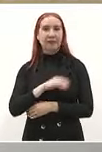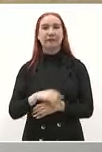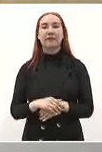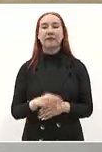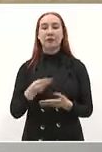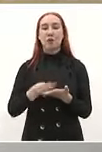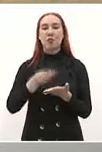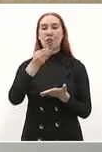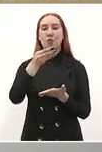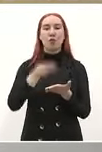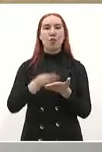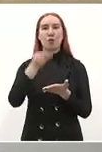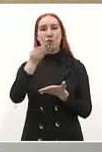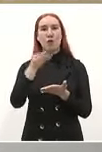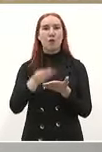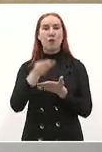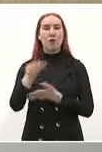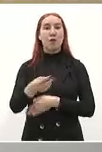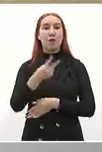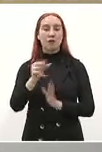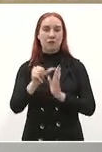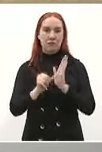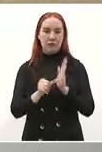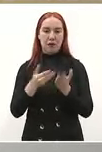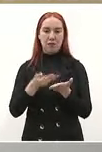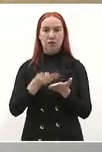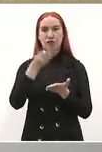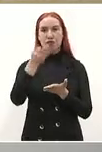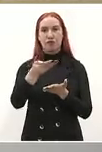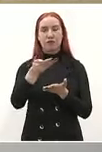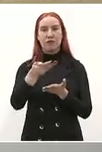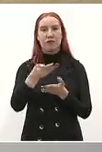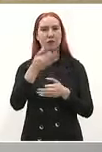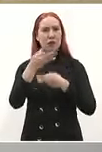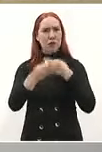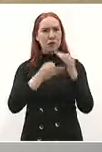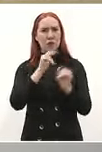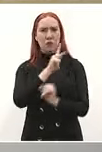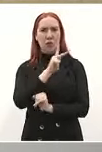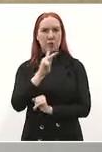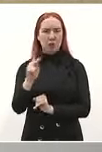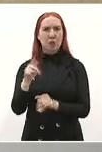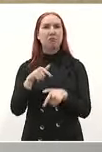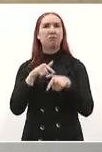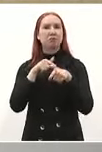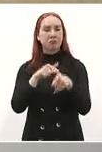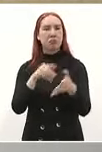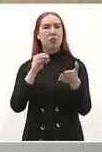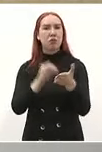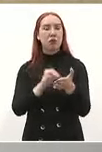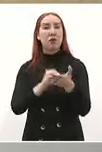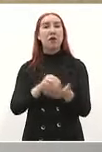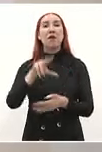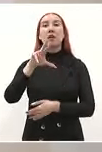van a seguir recibiendo estas becas 87 mil